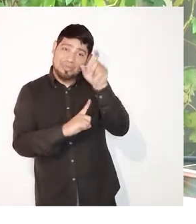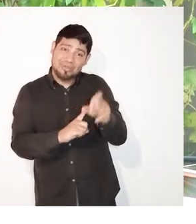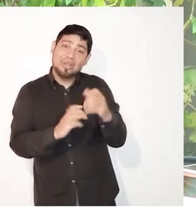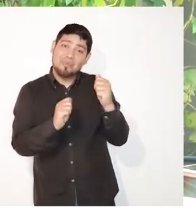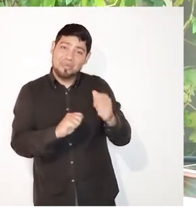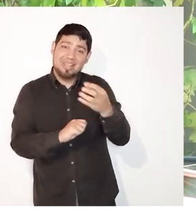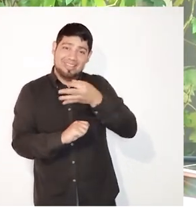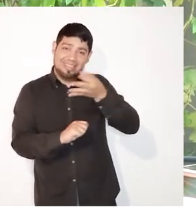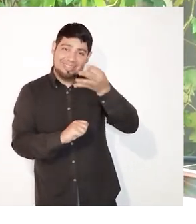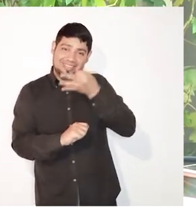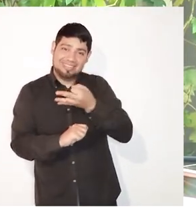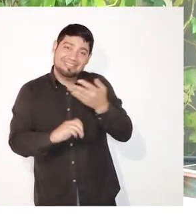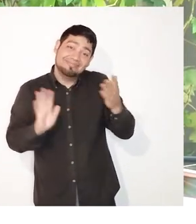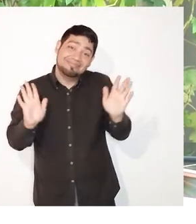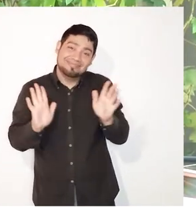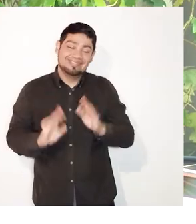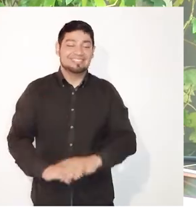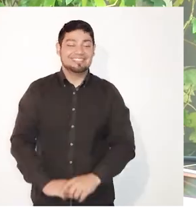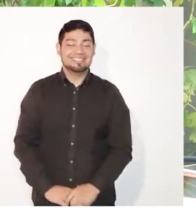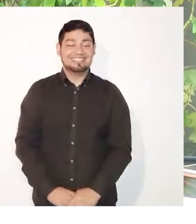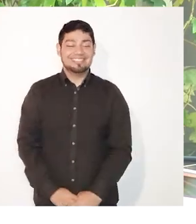sepa más que yo, debiera decirme.